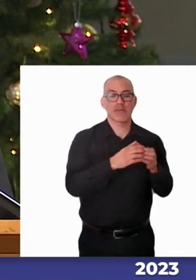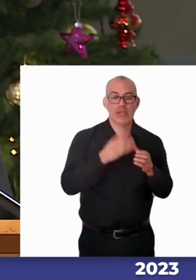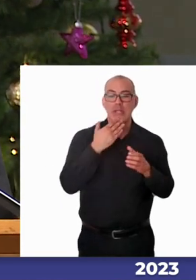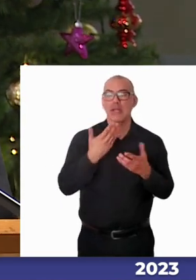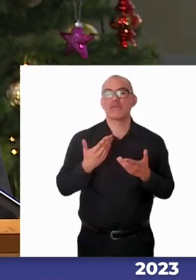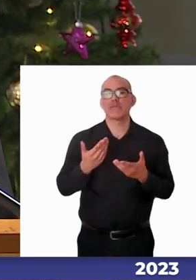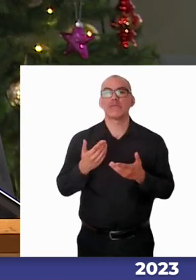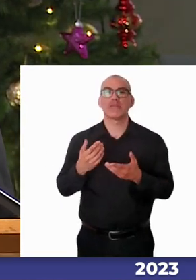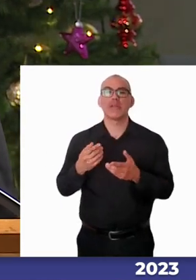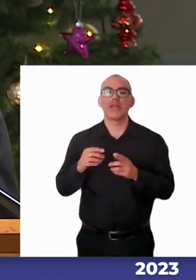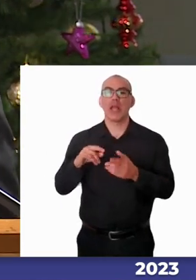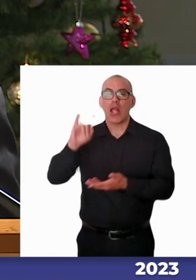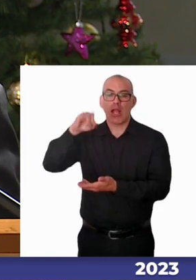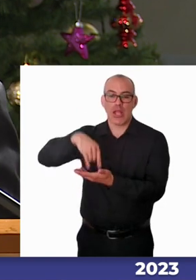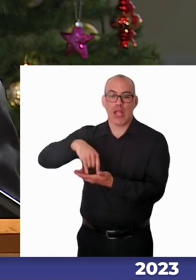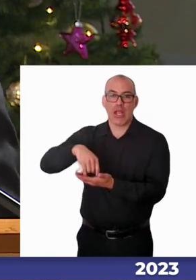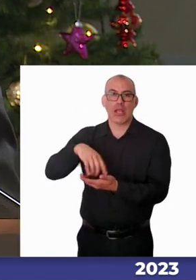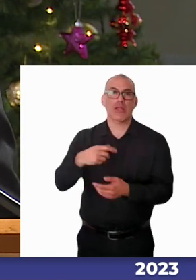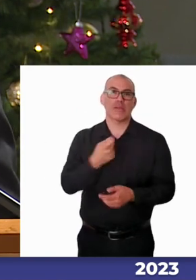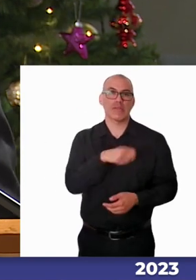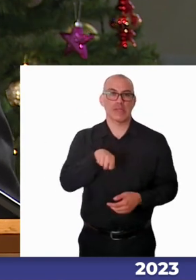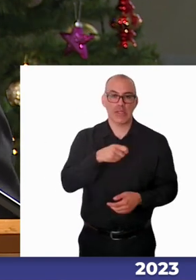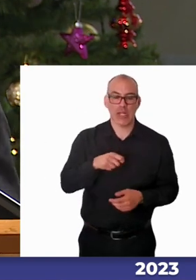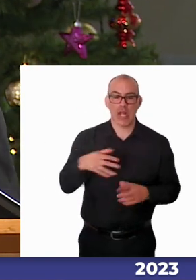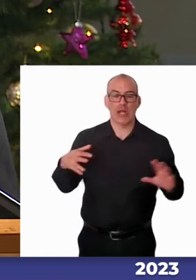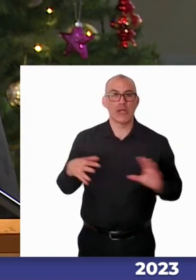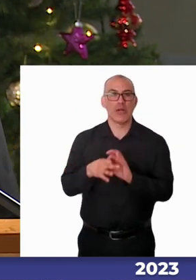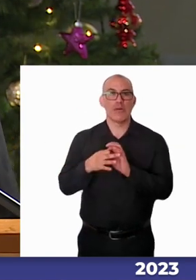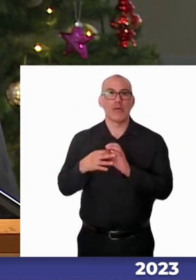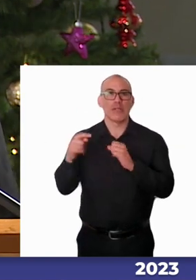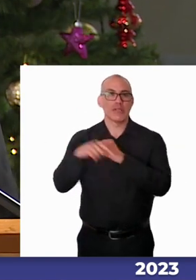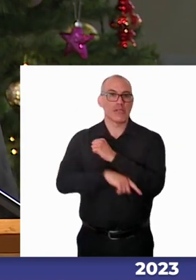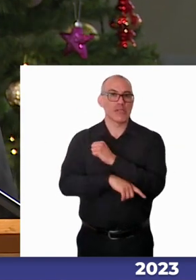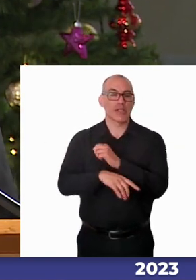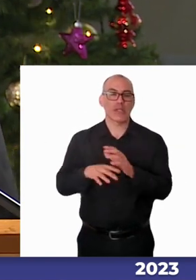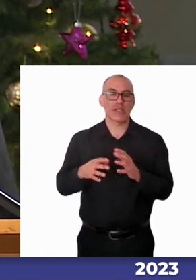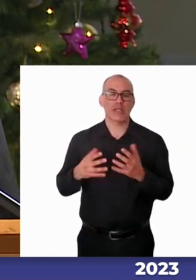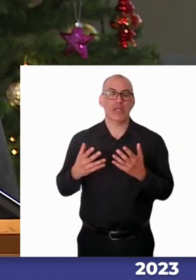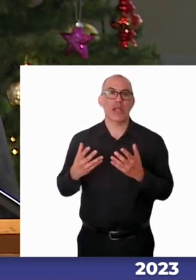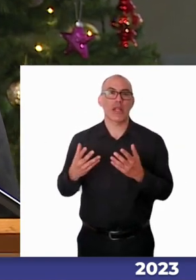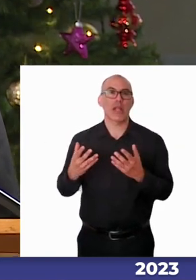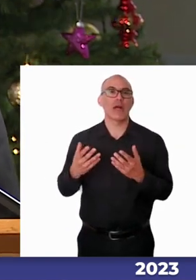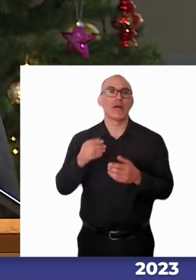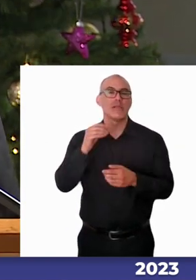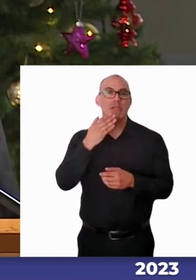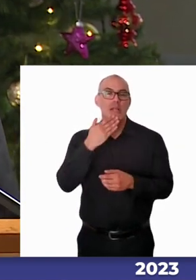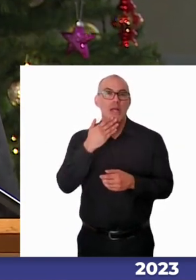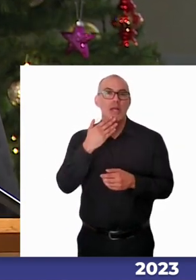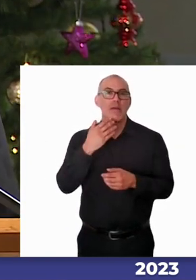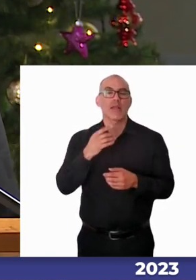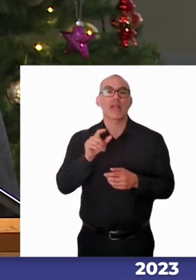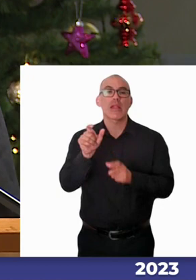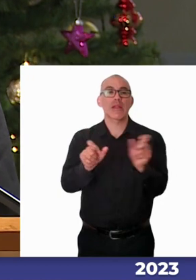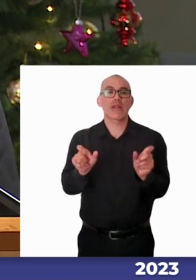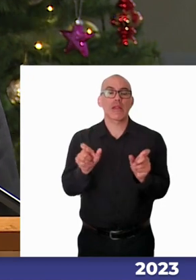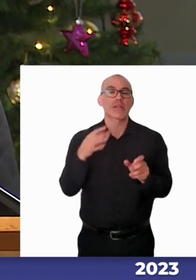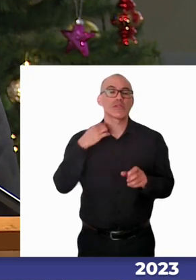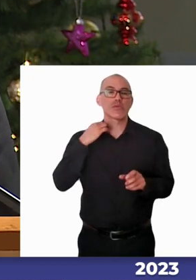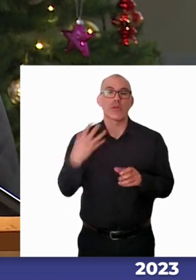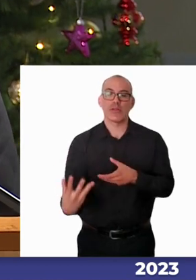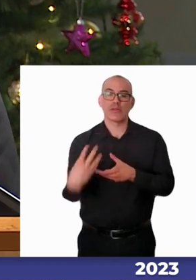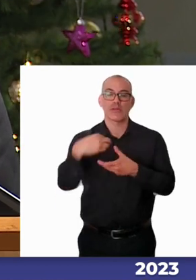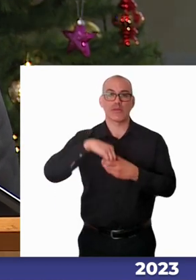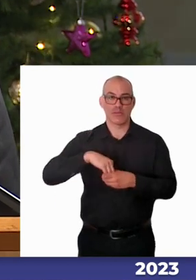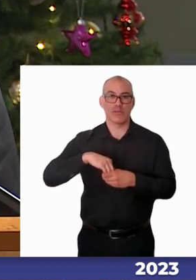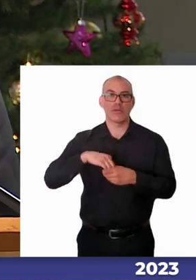rendir cuenta también, no solamente internamente, a quienes formamos parte de estas corporaciones, sino que también a la ciudadanía sobre los avances,